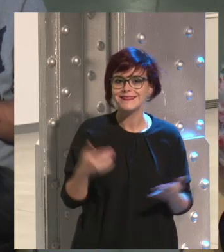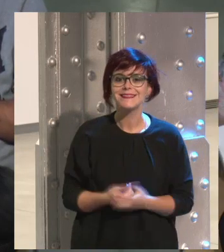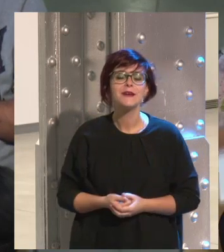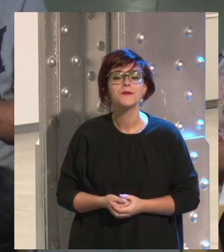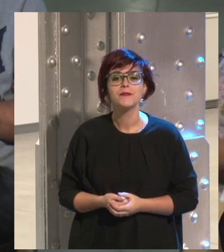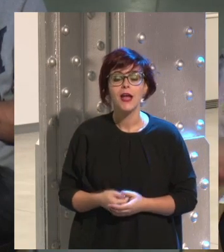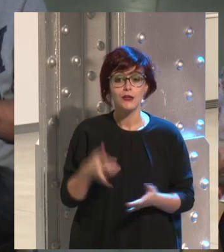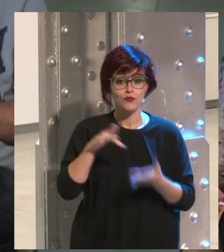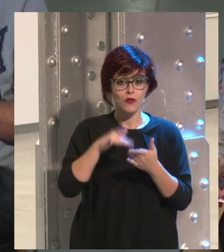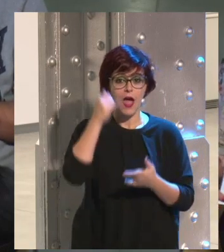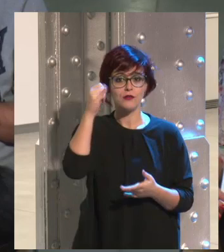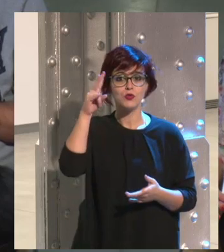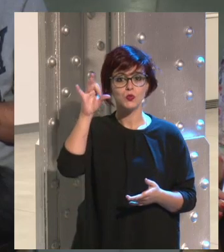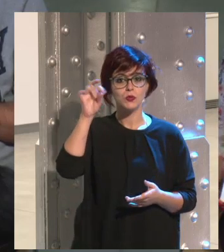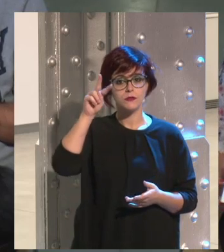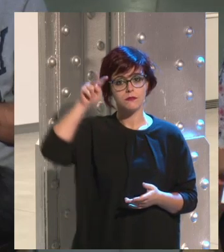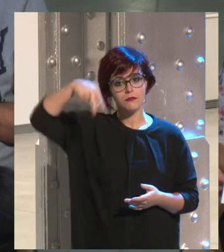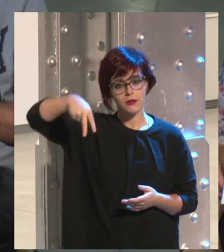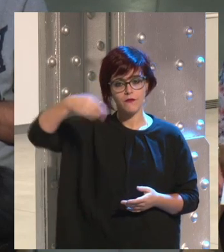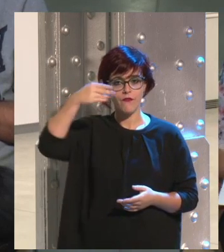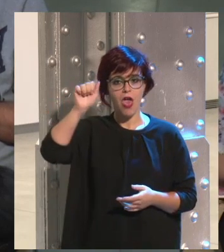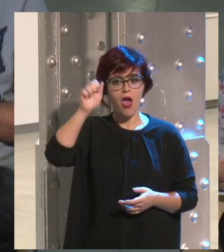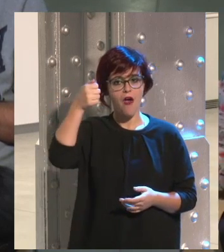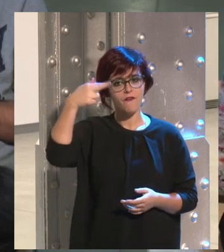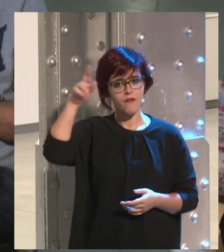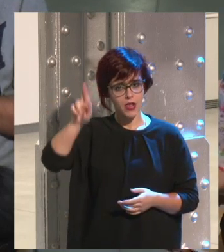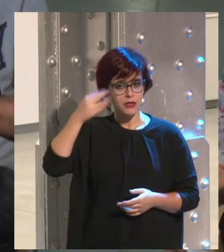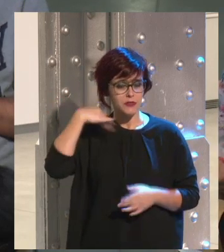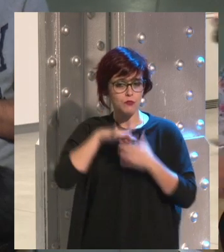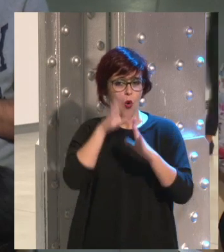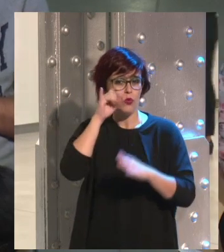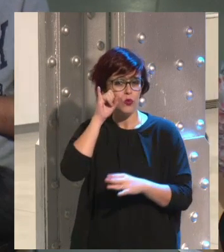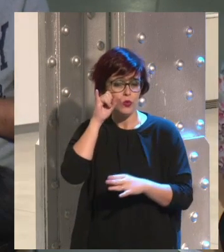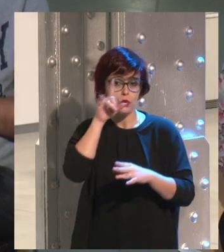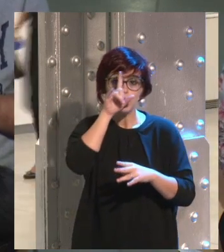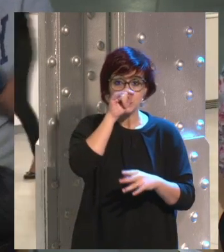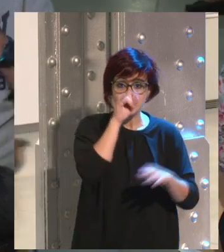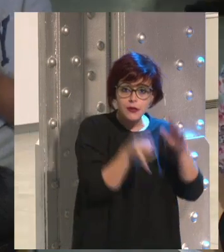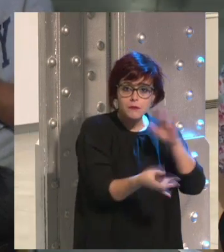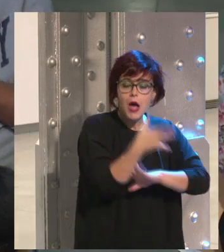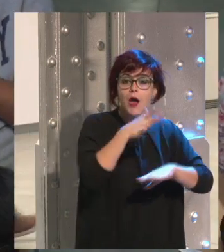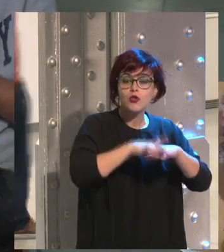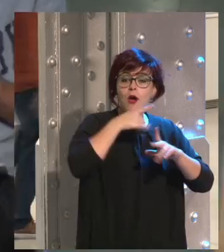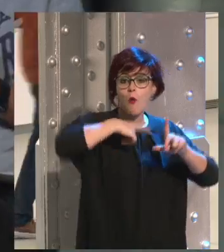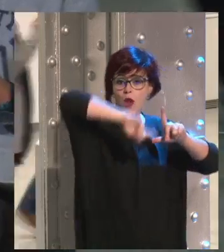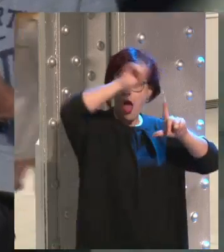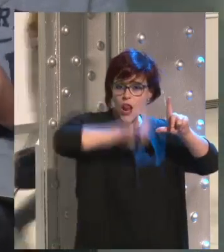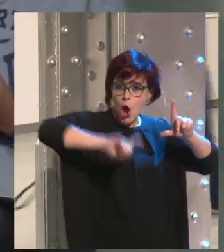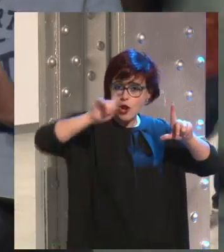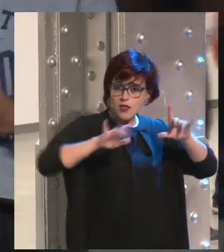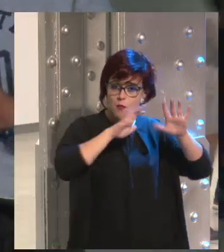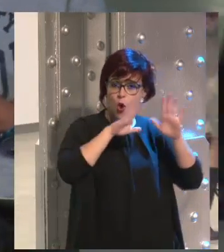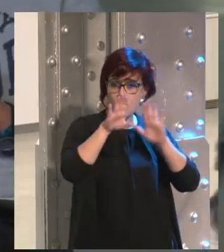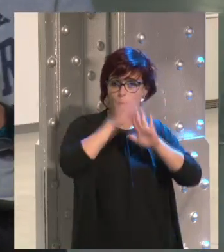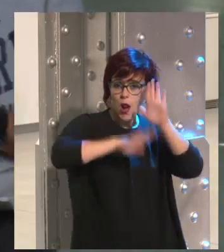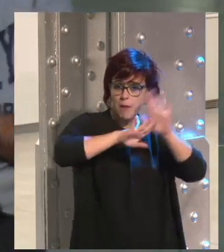Justin Bieber se hizo su cuenta de Twitter, o sea, tuvieron que crear un algoritmo para que no